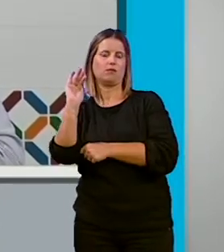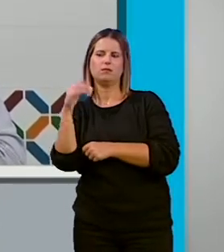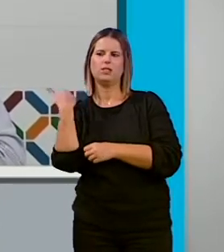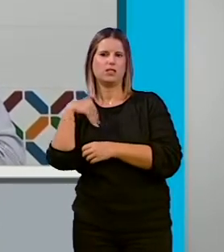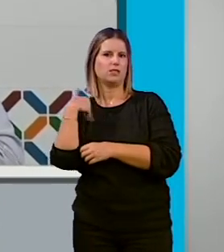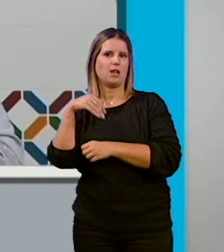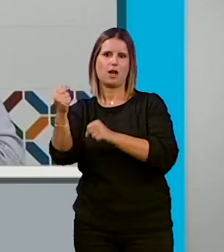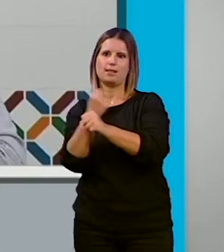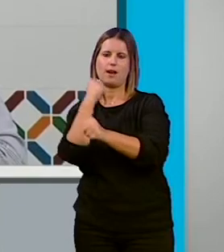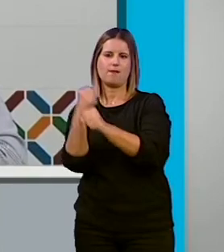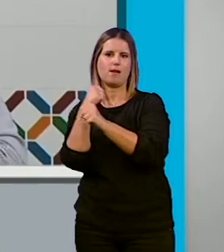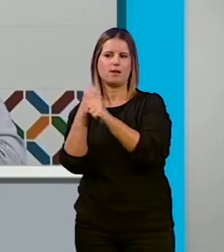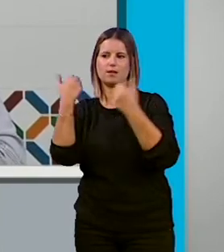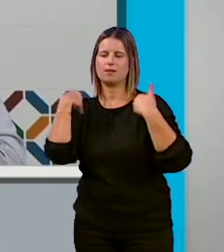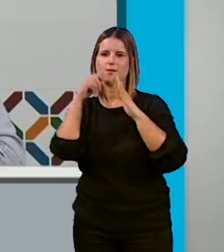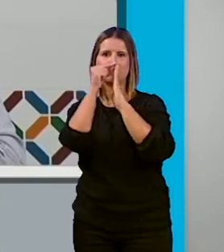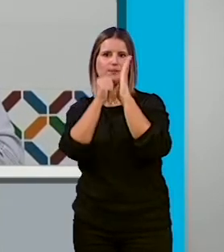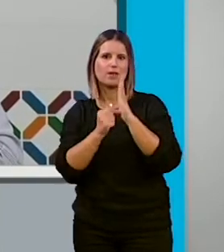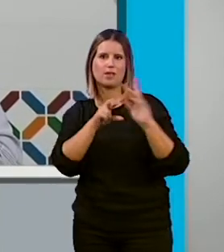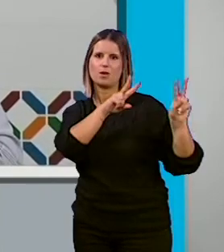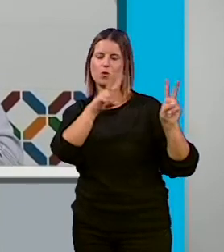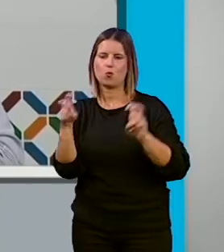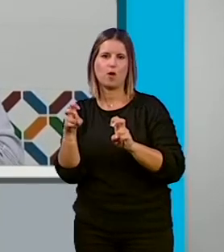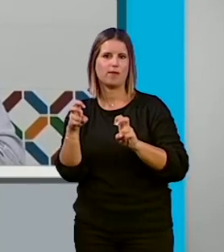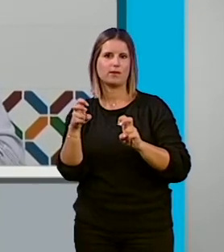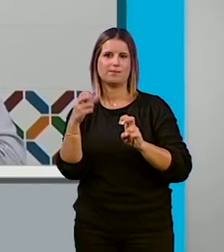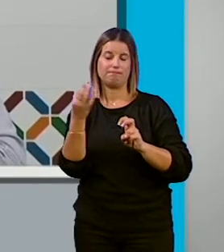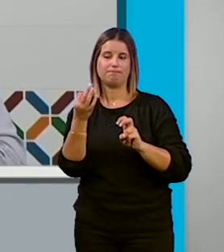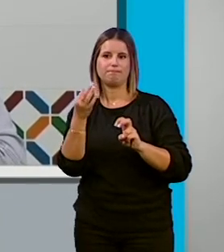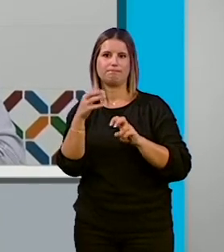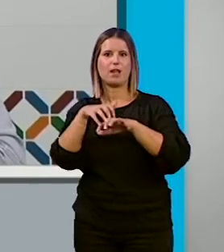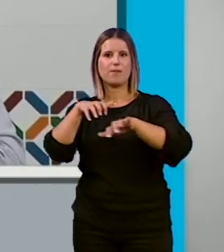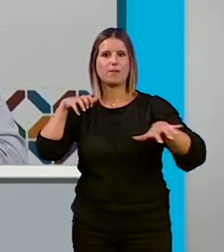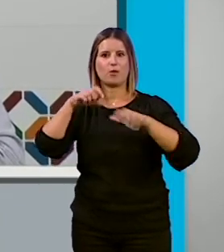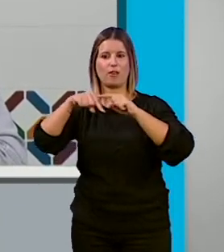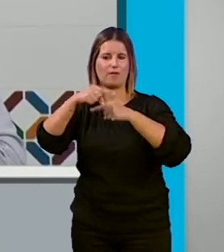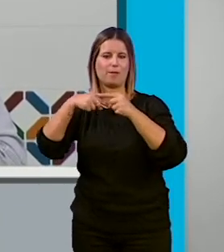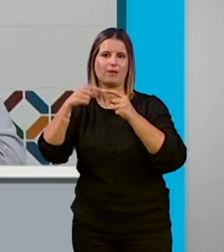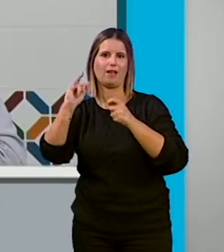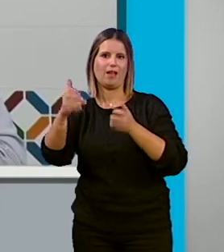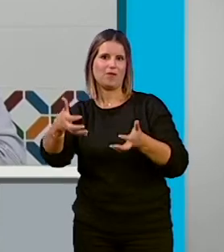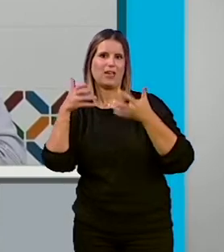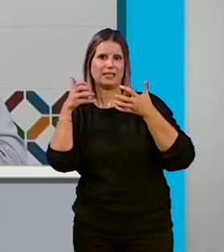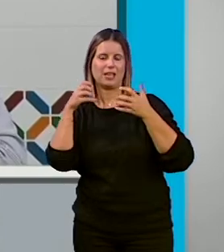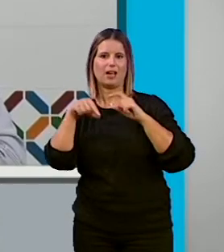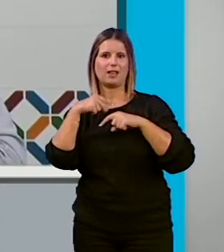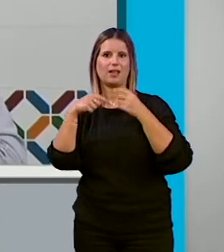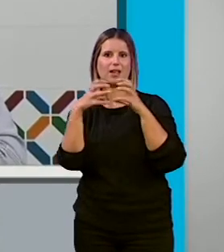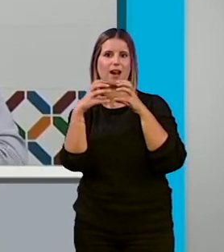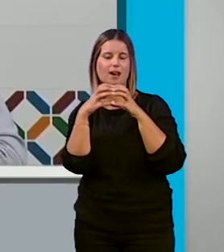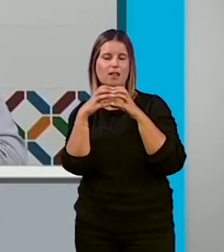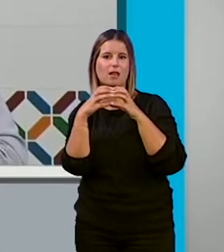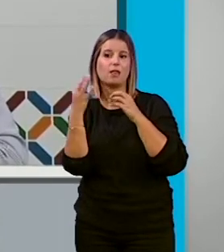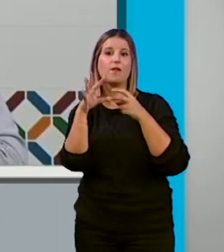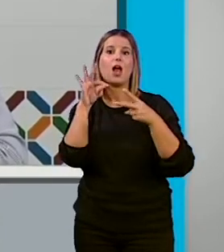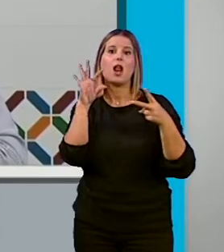trabajar y adopte estas medidas que, repito, va a beneficiar a muchas familias de Granada que tendrán